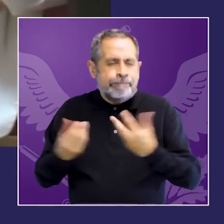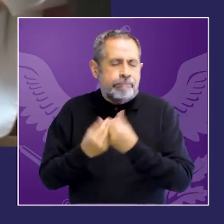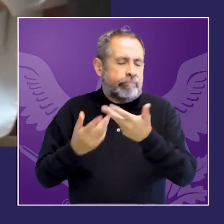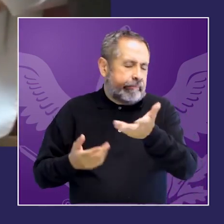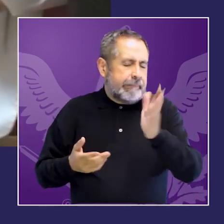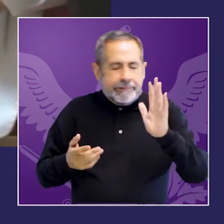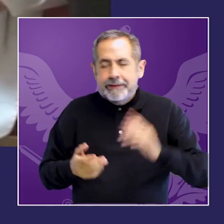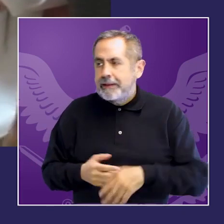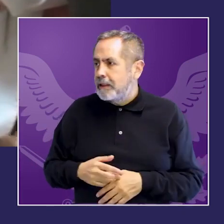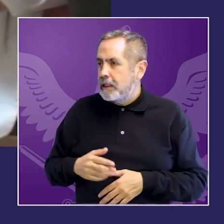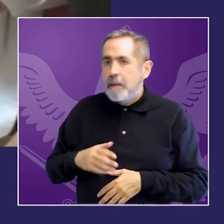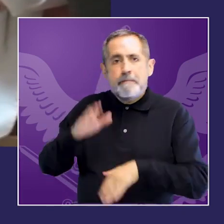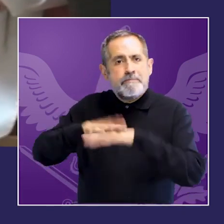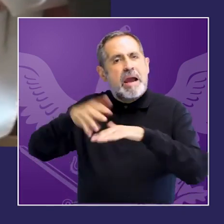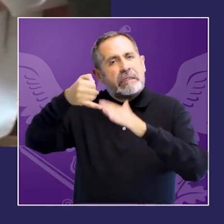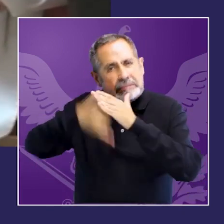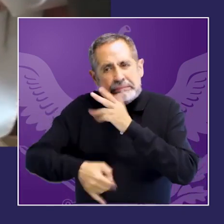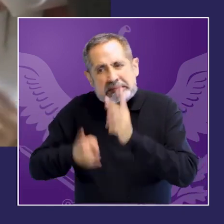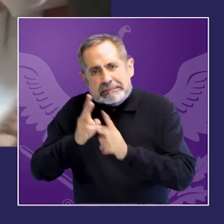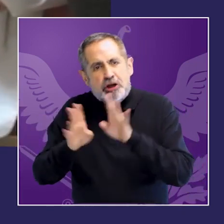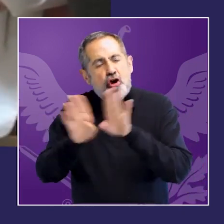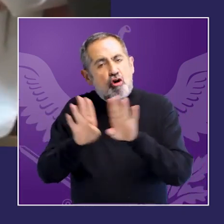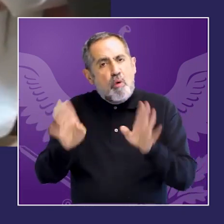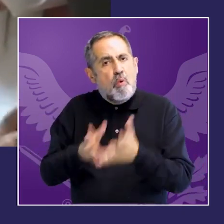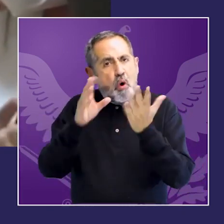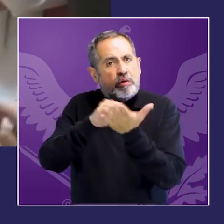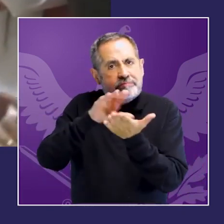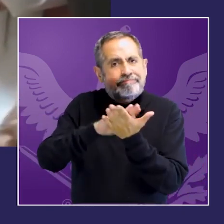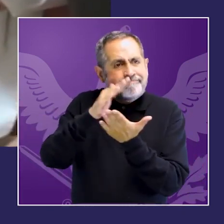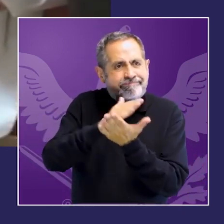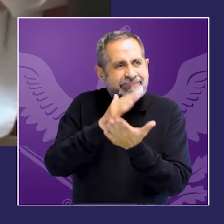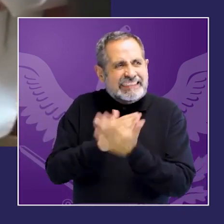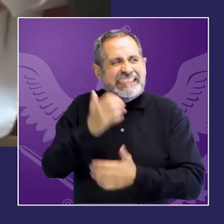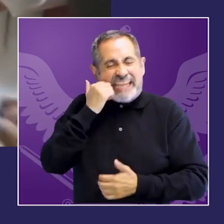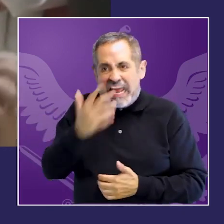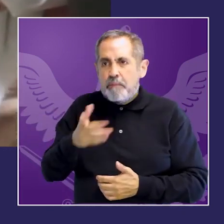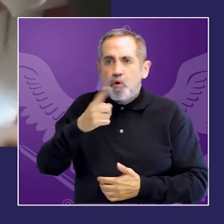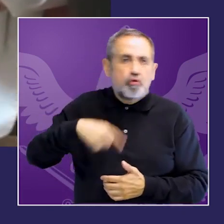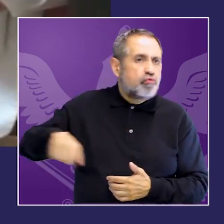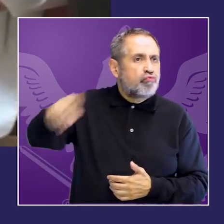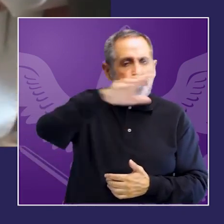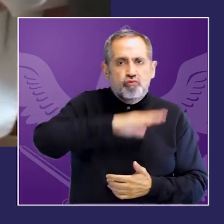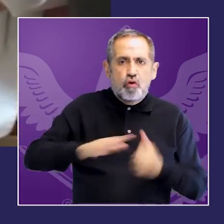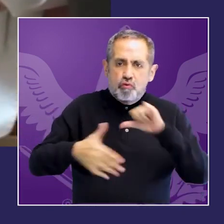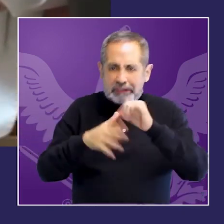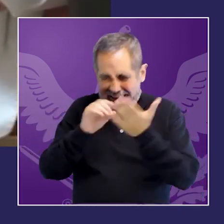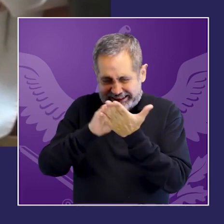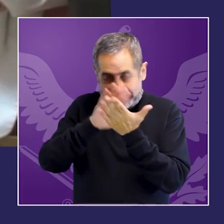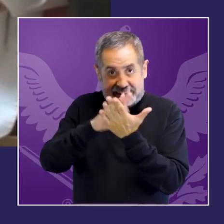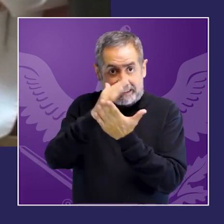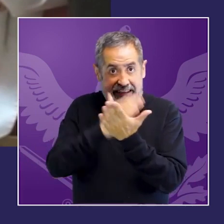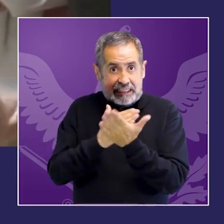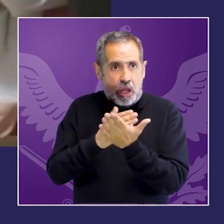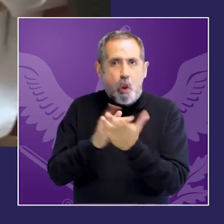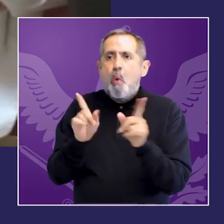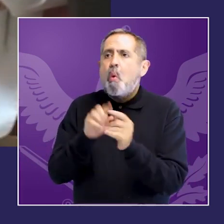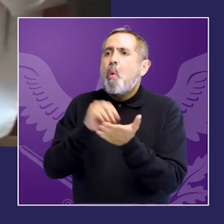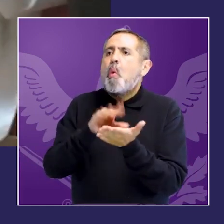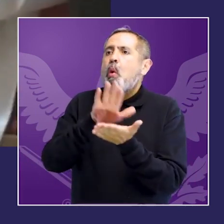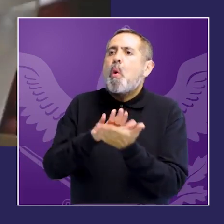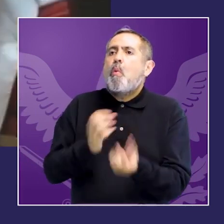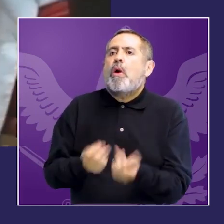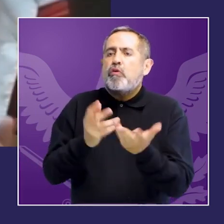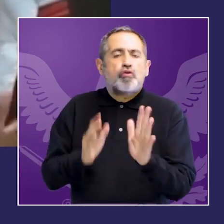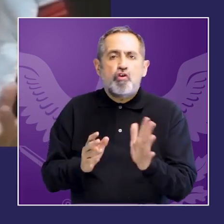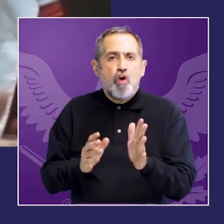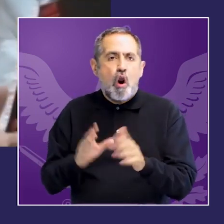con muchas de las personas que están acá es como profundizar en cómo levantar ese registro que queremos que se registre y que no solo